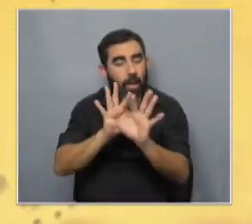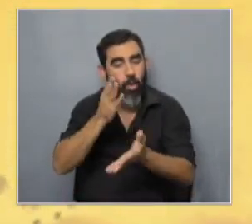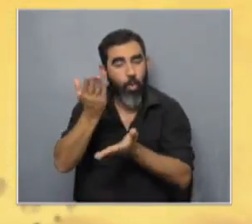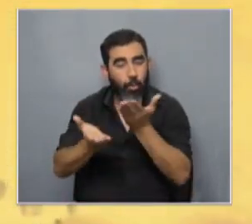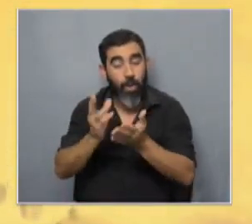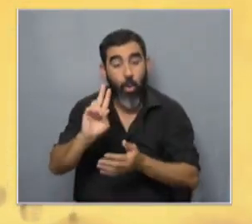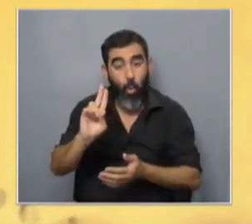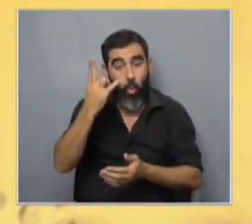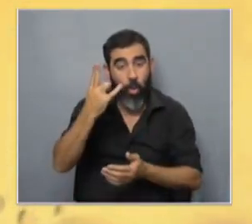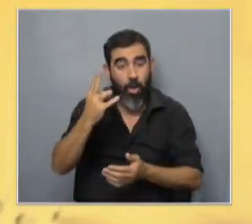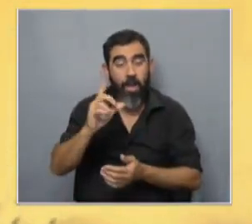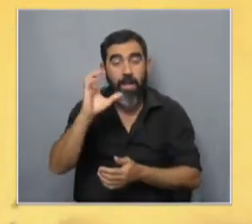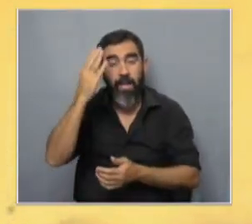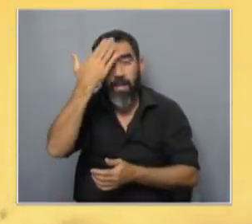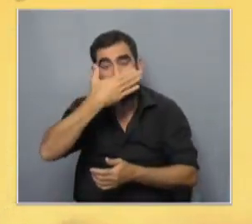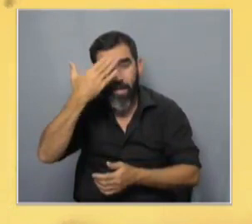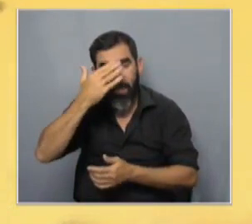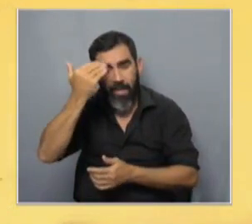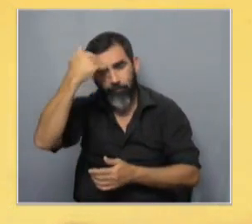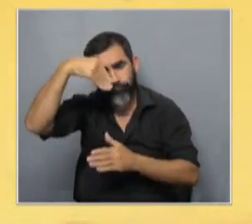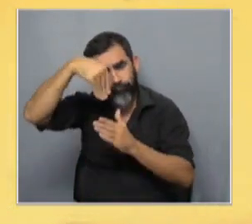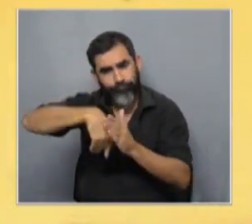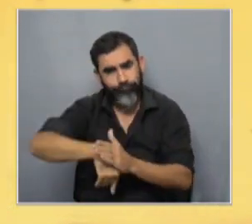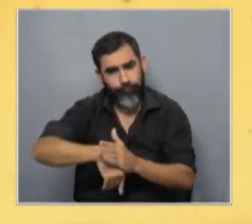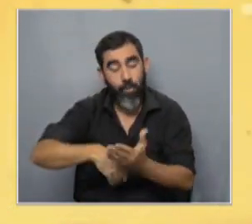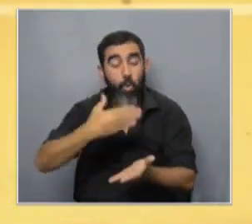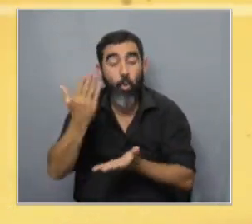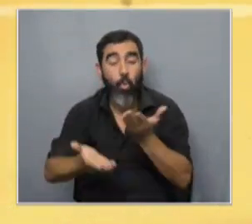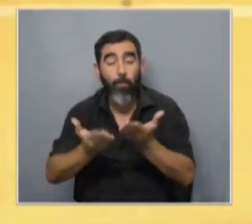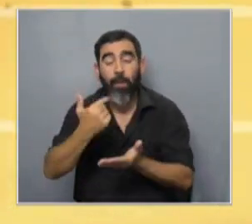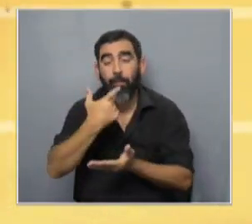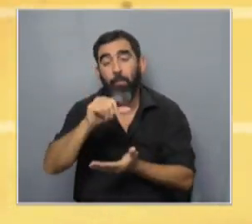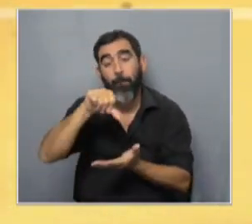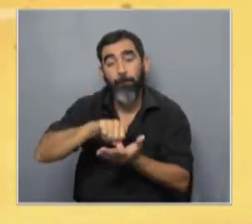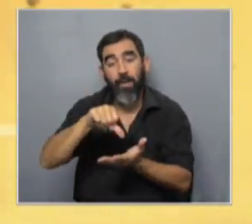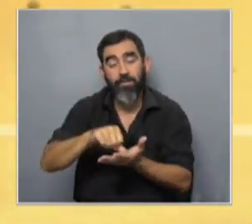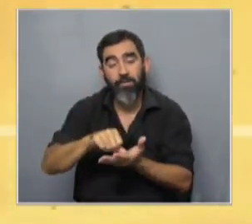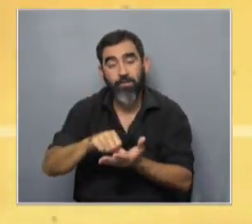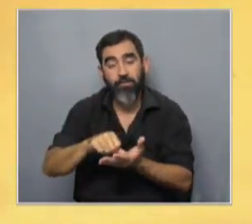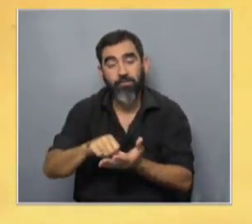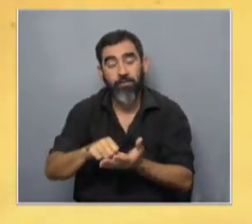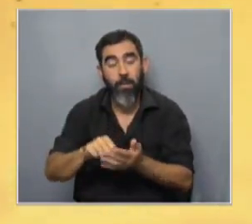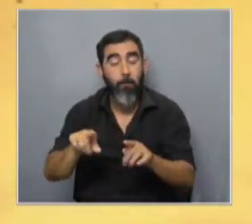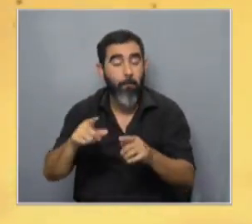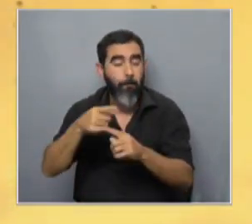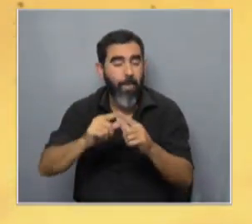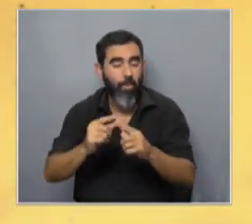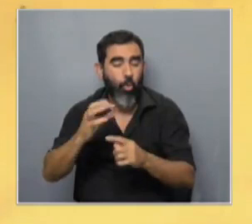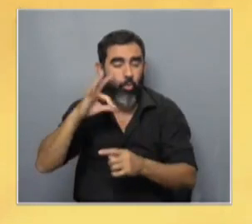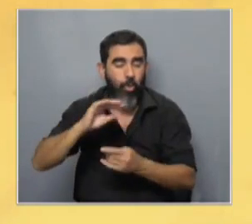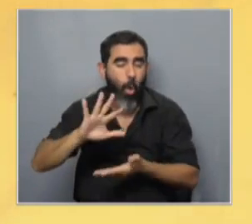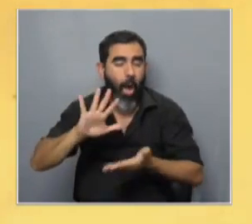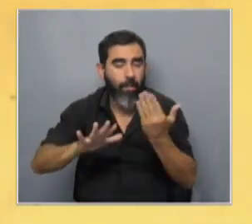Uruguay que es esa línea negra que está muy abajo comparado con los países de altos o medios altos ingresos